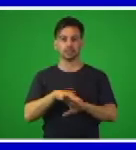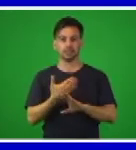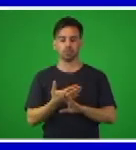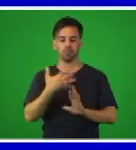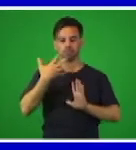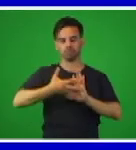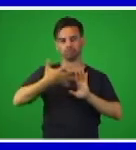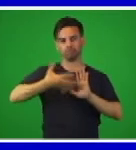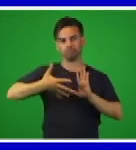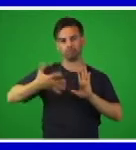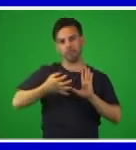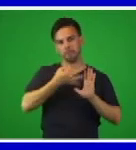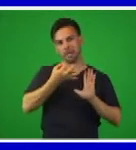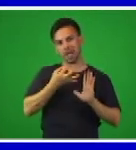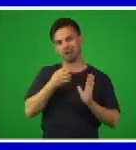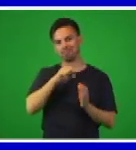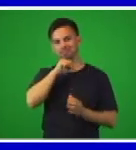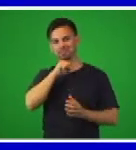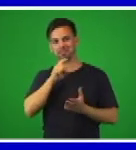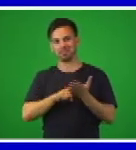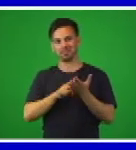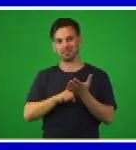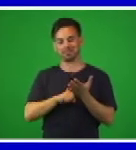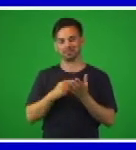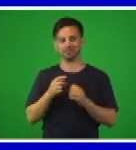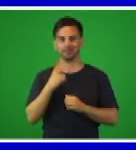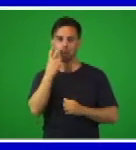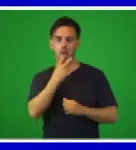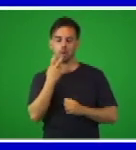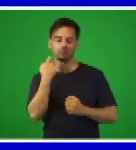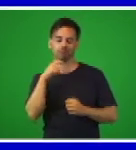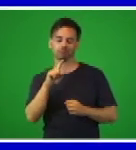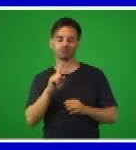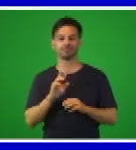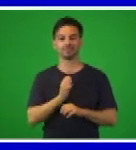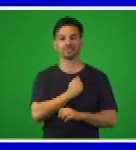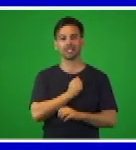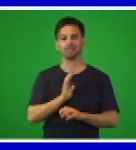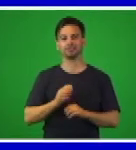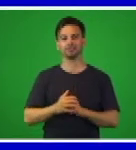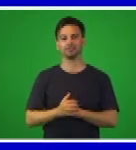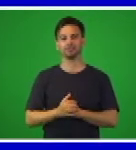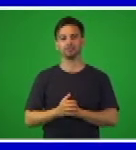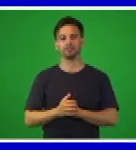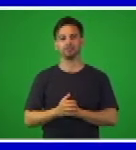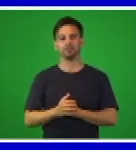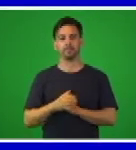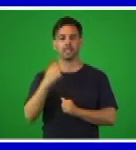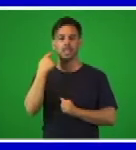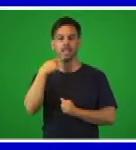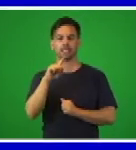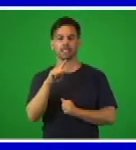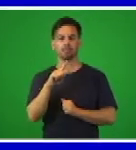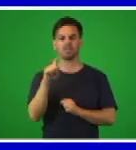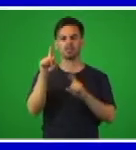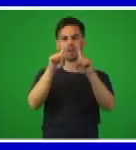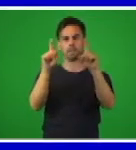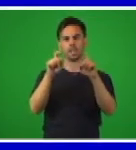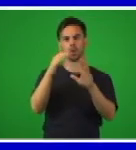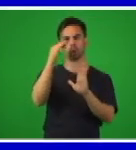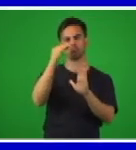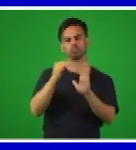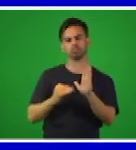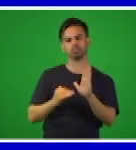Un sistema de preguntas le traemos. Pueden verlo en pantalla. ¿Por qué se dice que el joven tenía